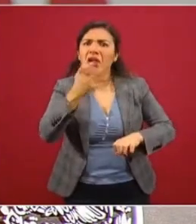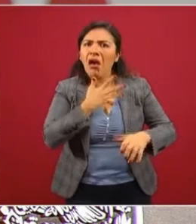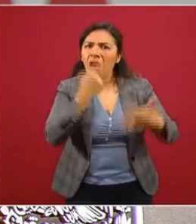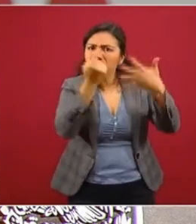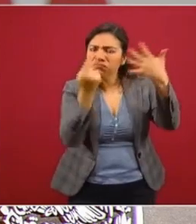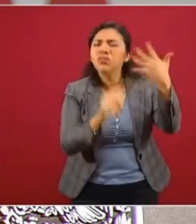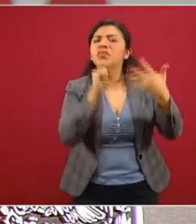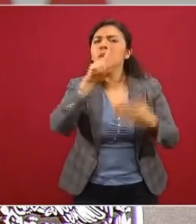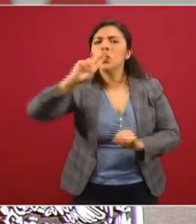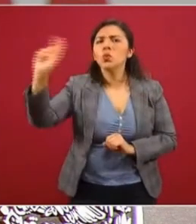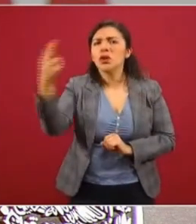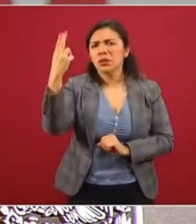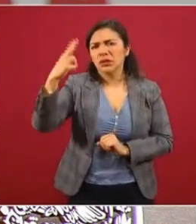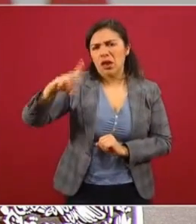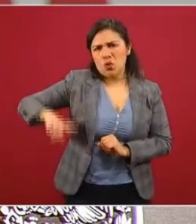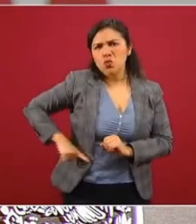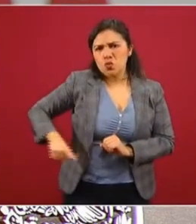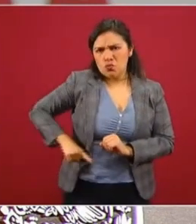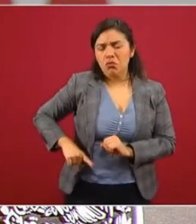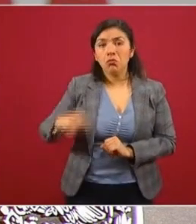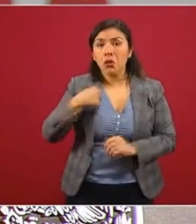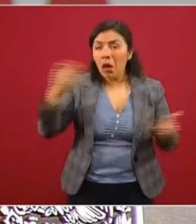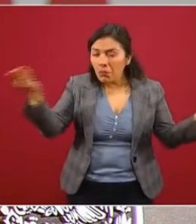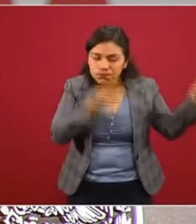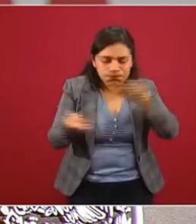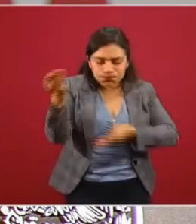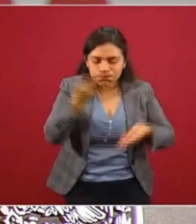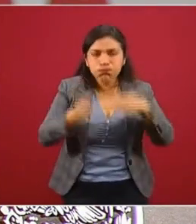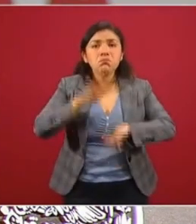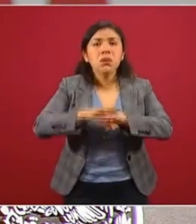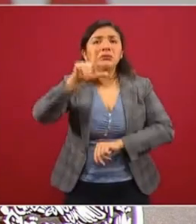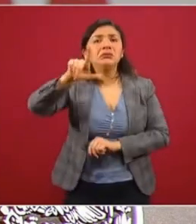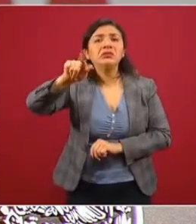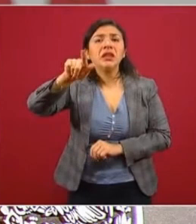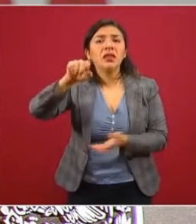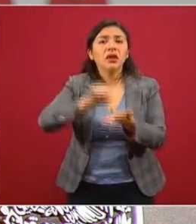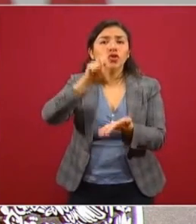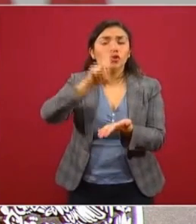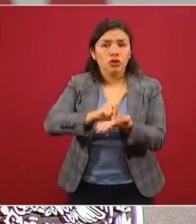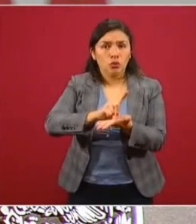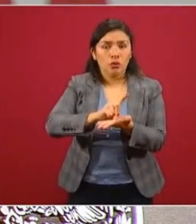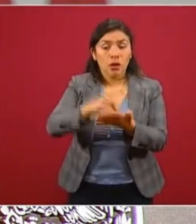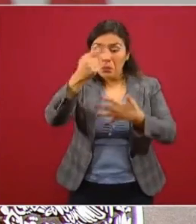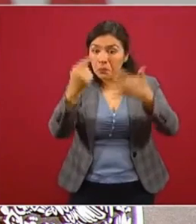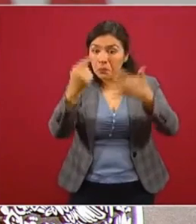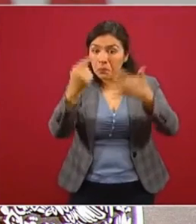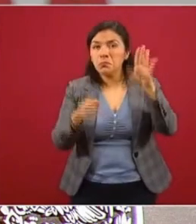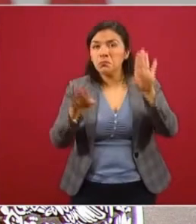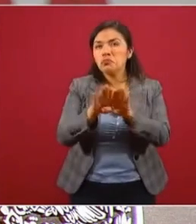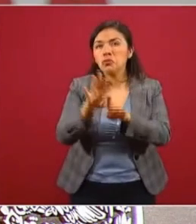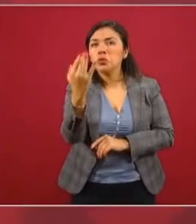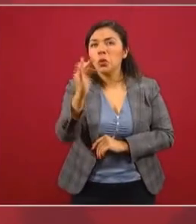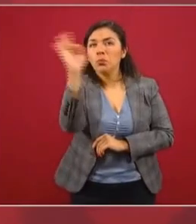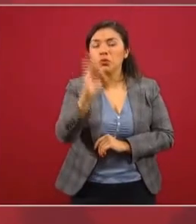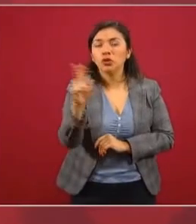en universidades públicas. Recibimos más de 70 solicitudes, alrededor del 50 por ciento de ventiladores